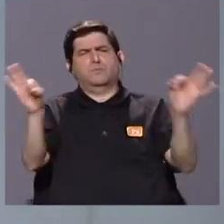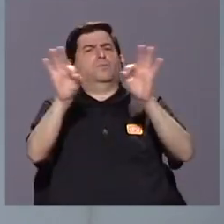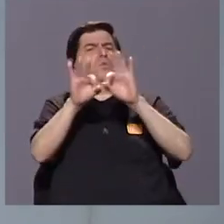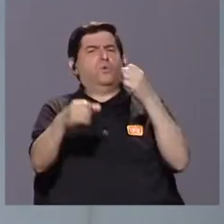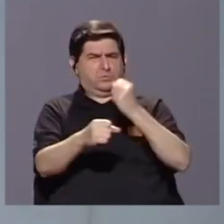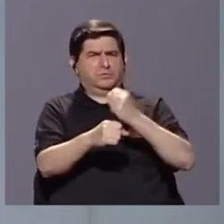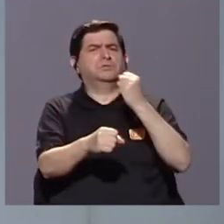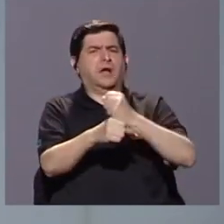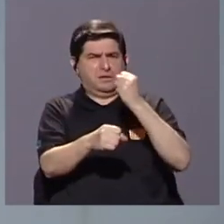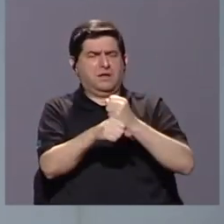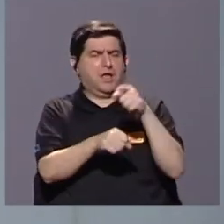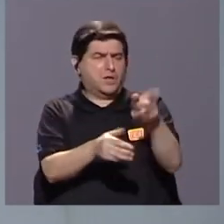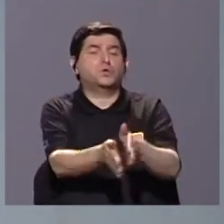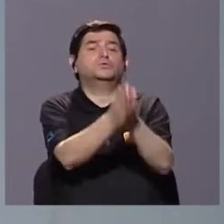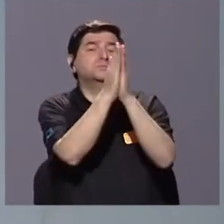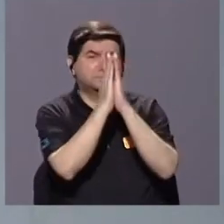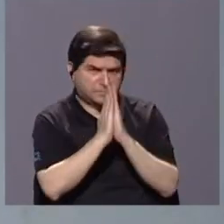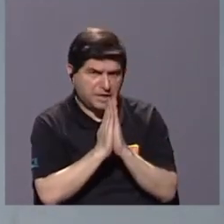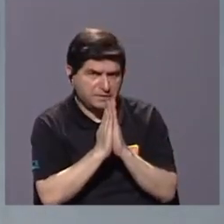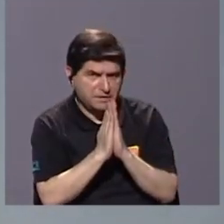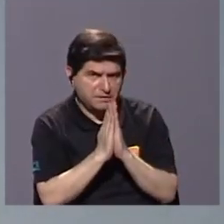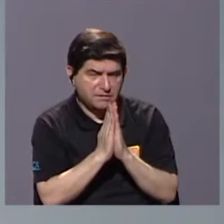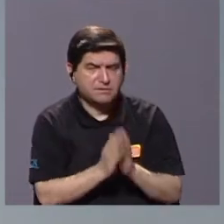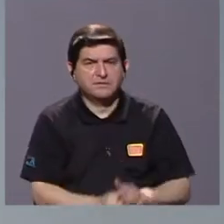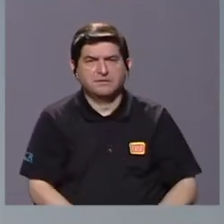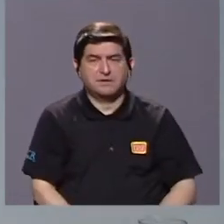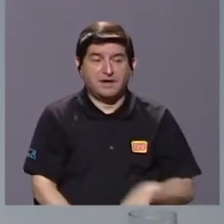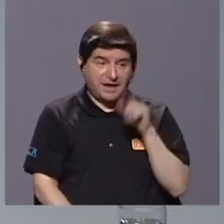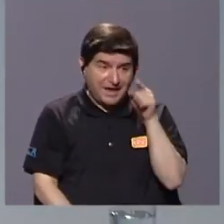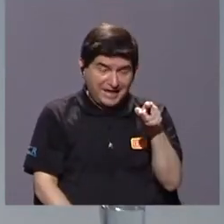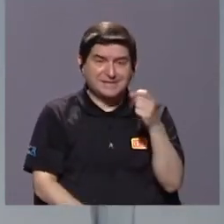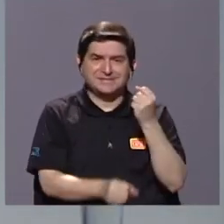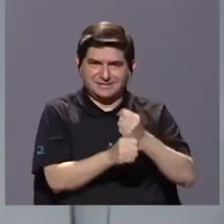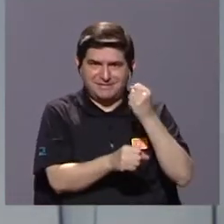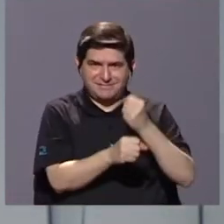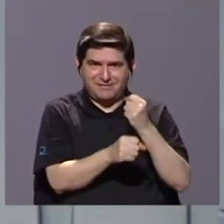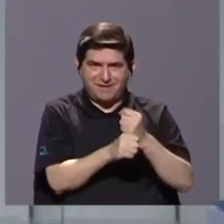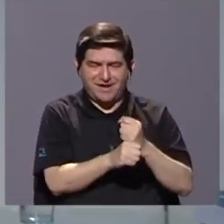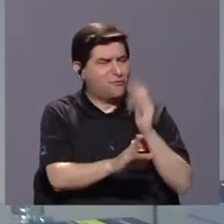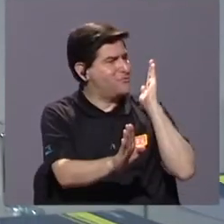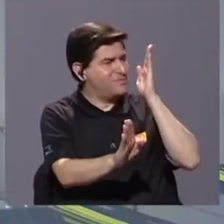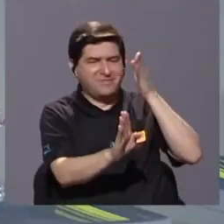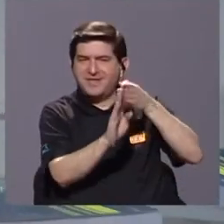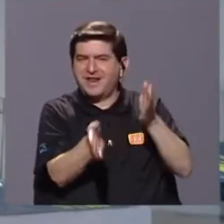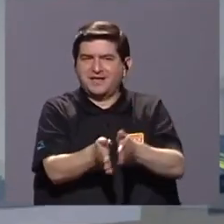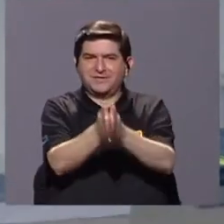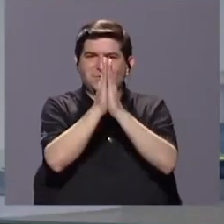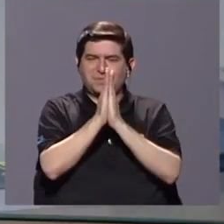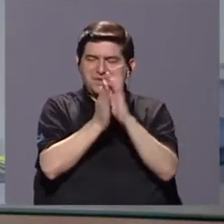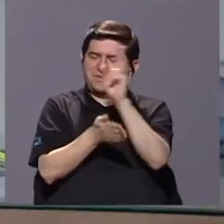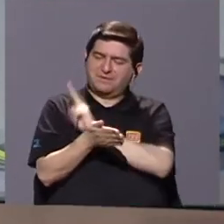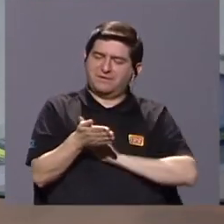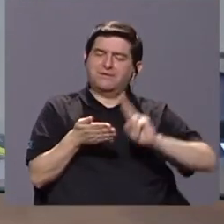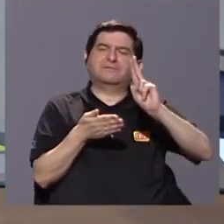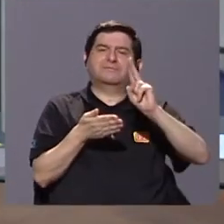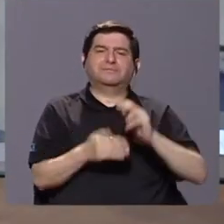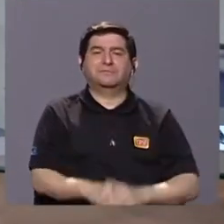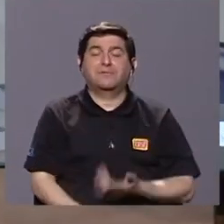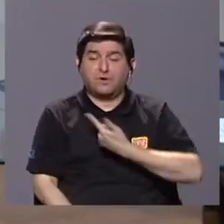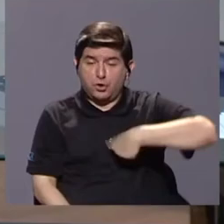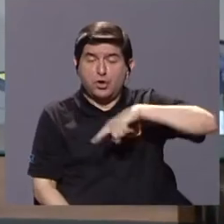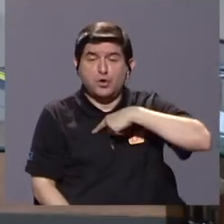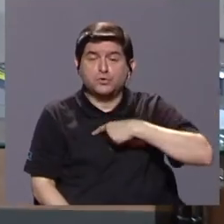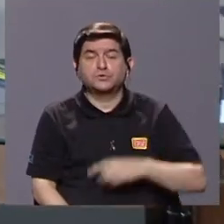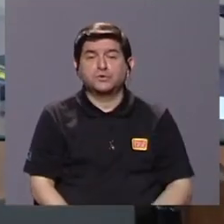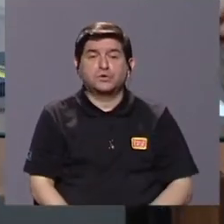trabajo que ellos solicitaron, ¿verdad?, básicamente es un trabajo que ellos solicitan a la universidad, y estuvimos